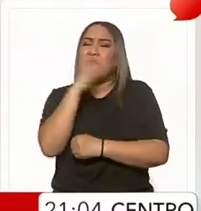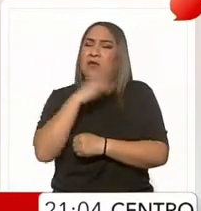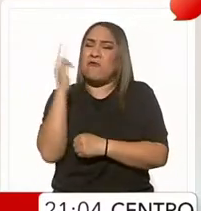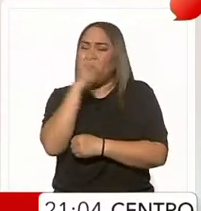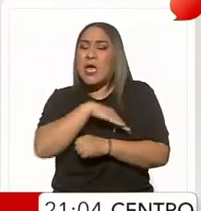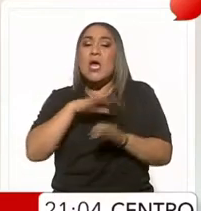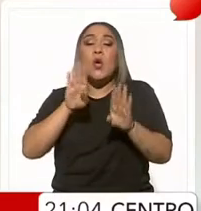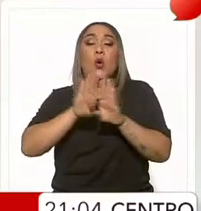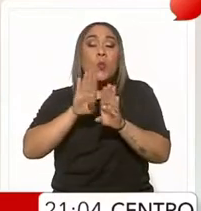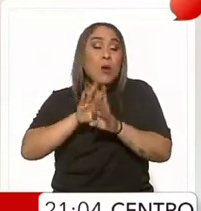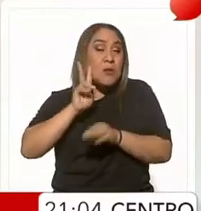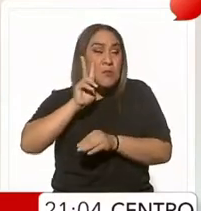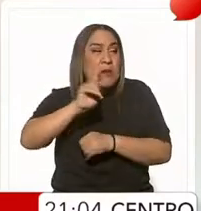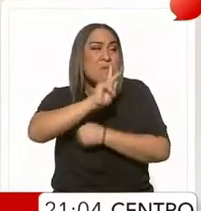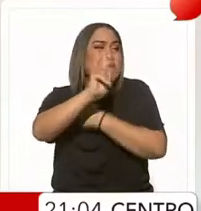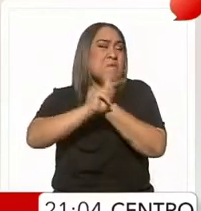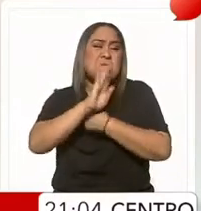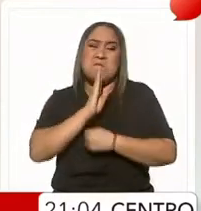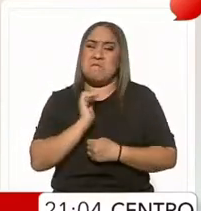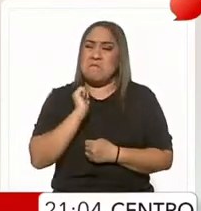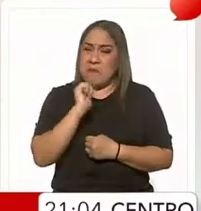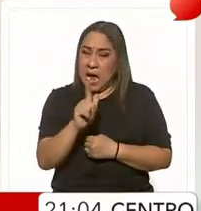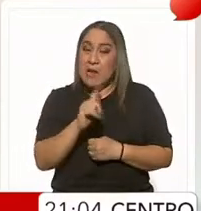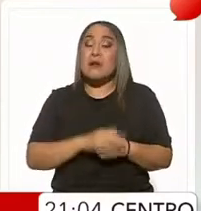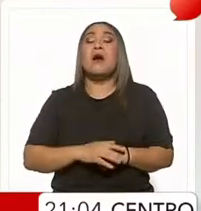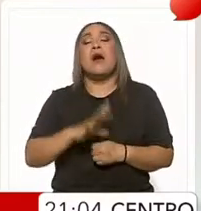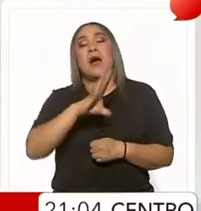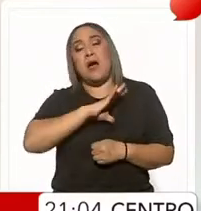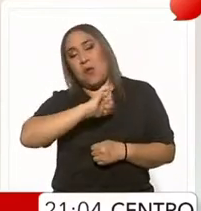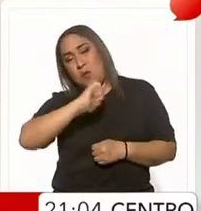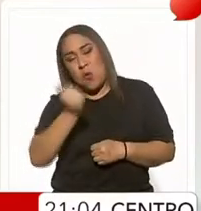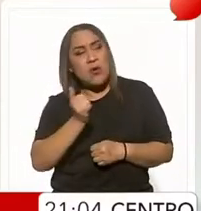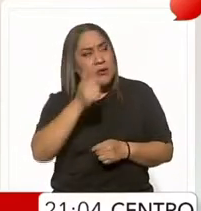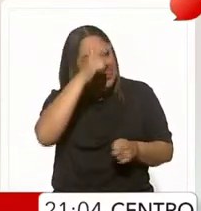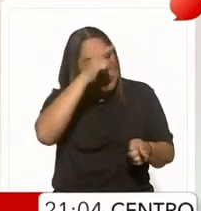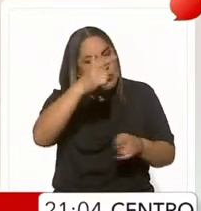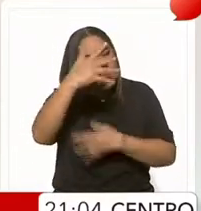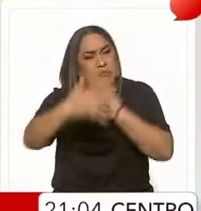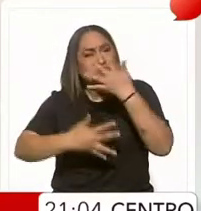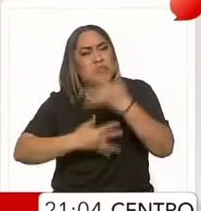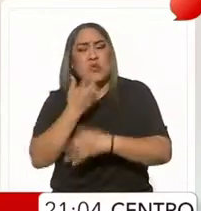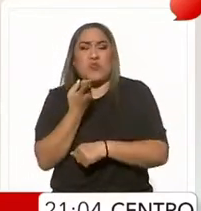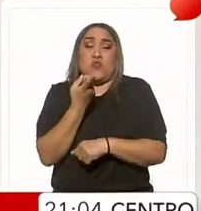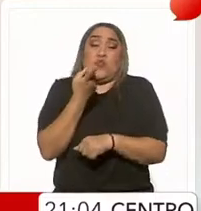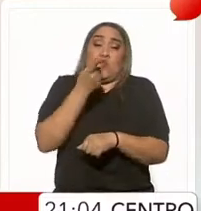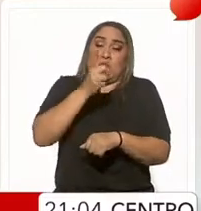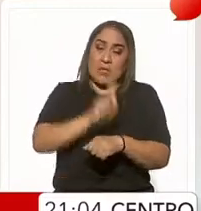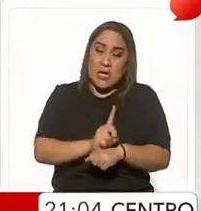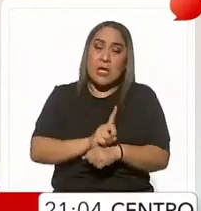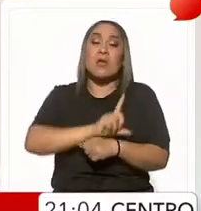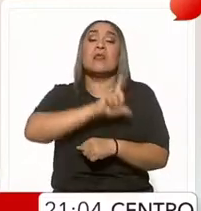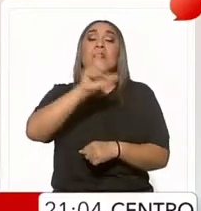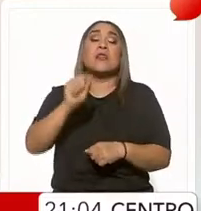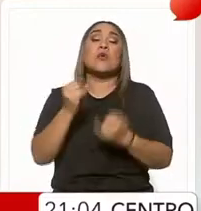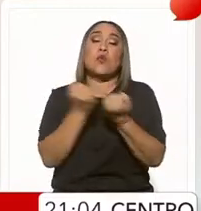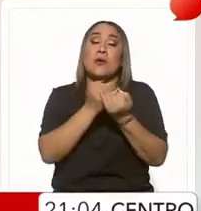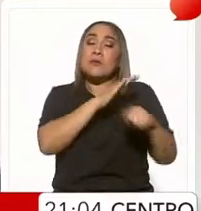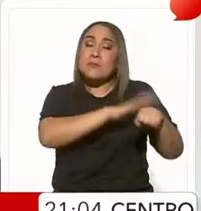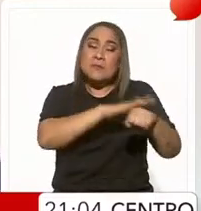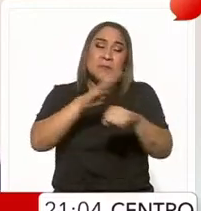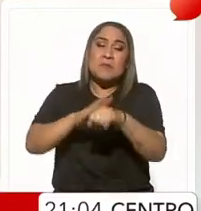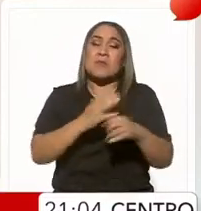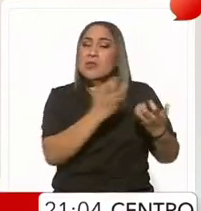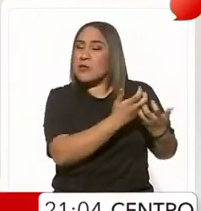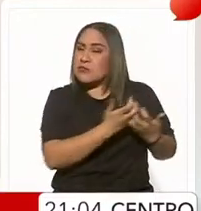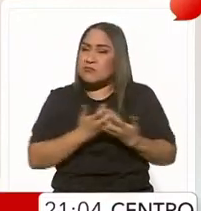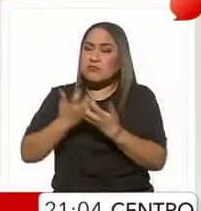especie de radiografía del país. Hubo coberturas de episodios de violencia que duraron un día entero y el deslizamiento de llamados a la mano